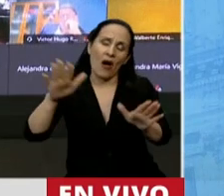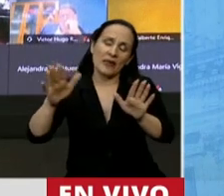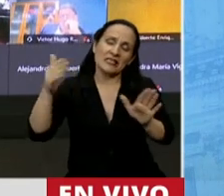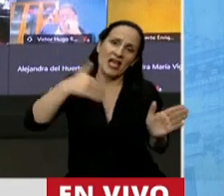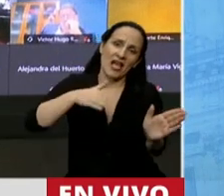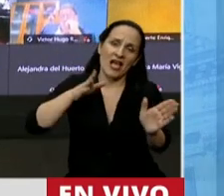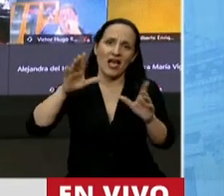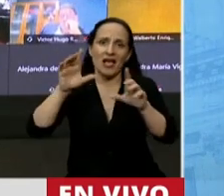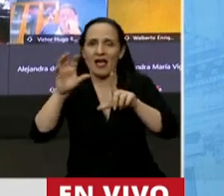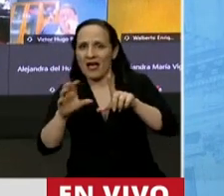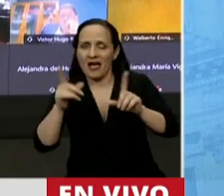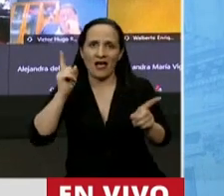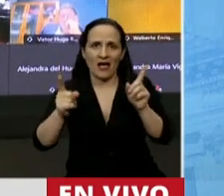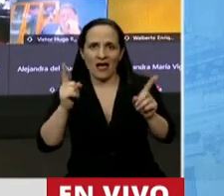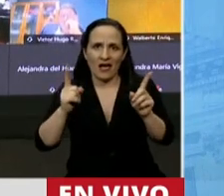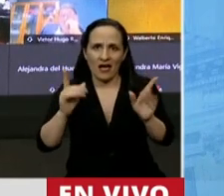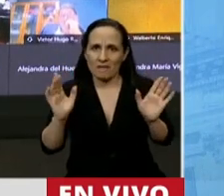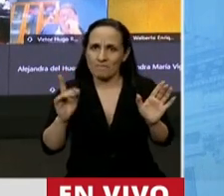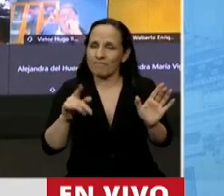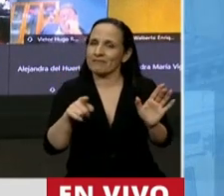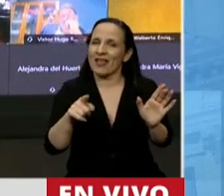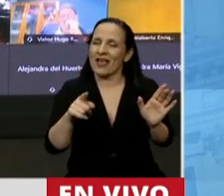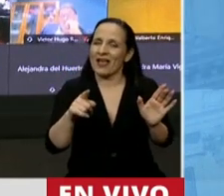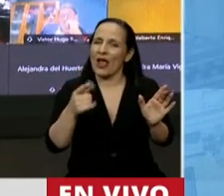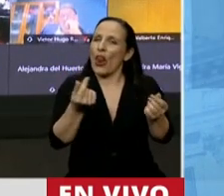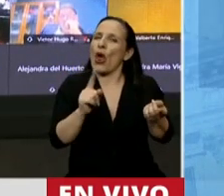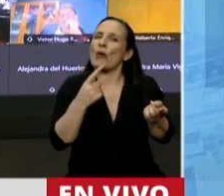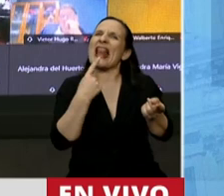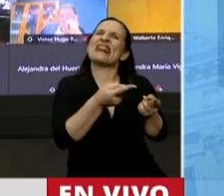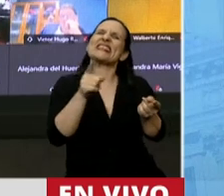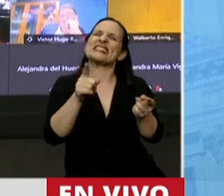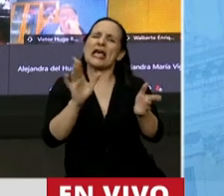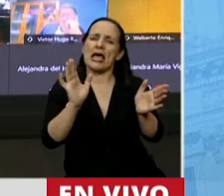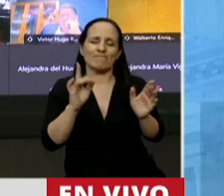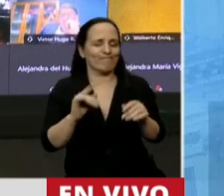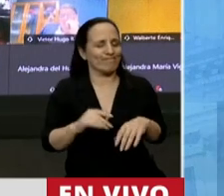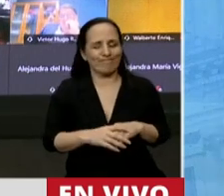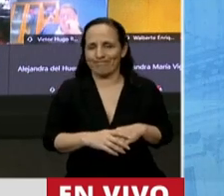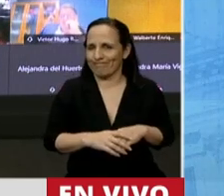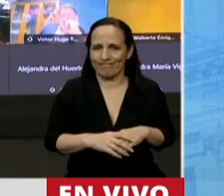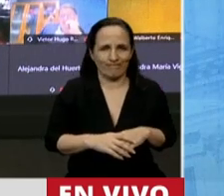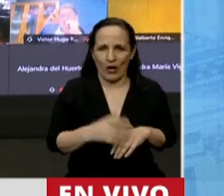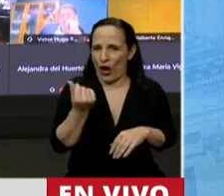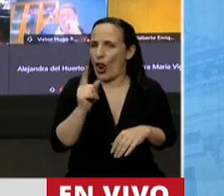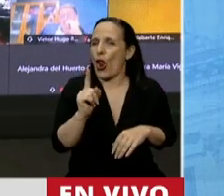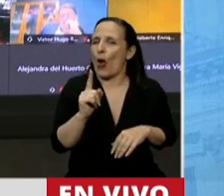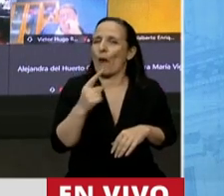no es válido el ejemplo que se ha puesto para poner una cuestión de privilegio.